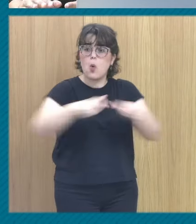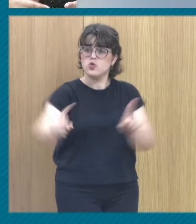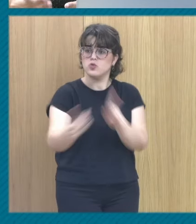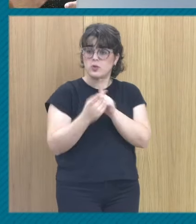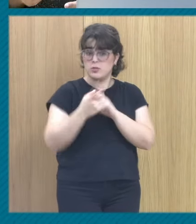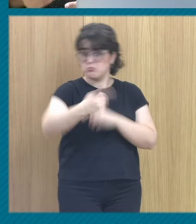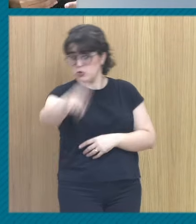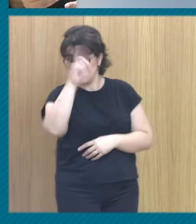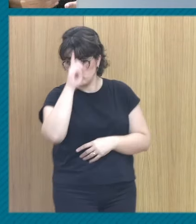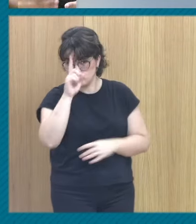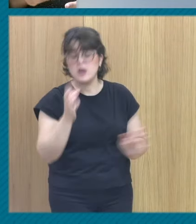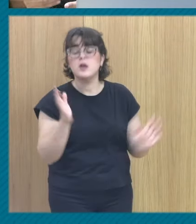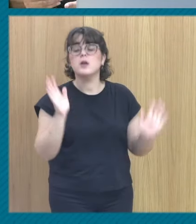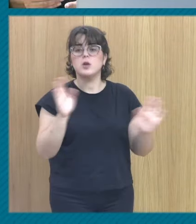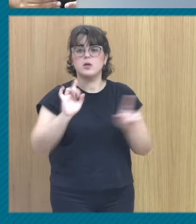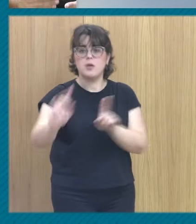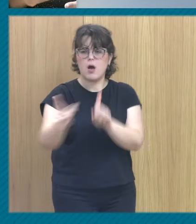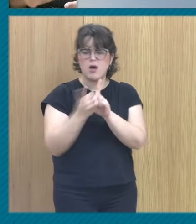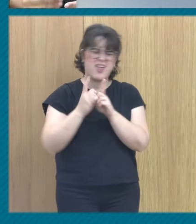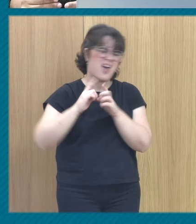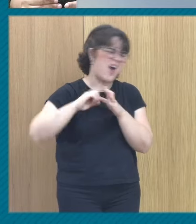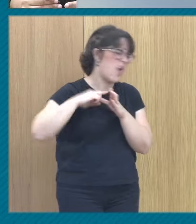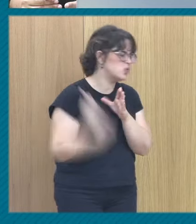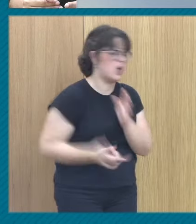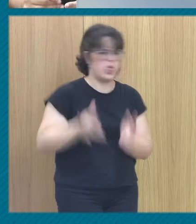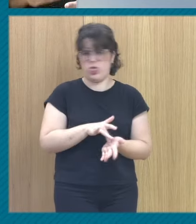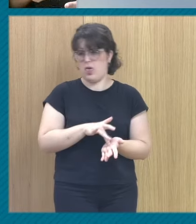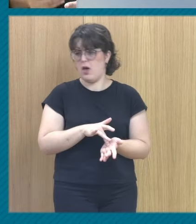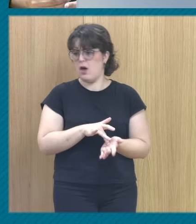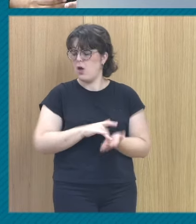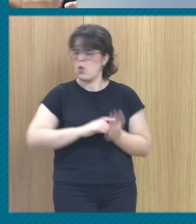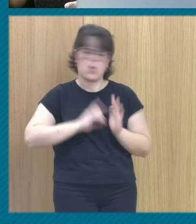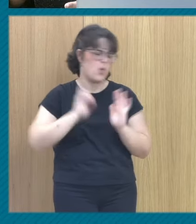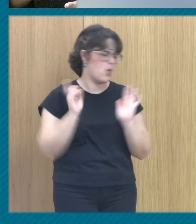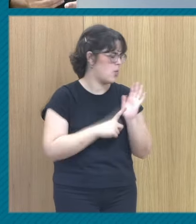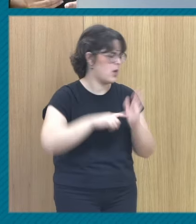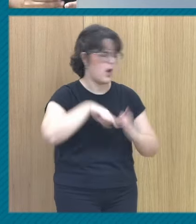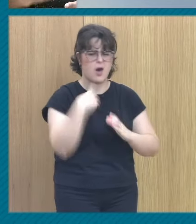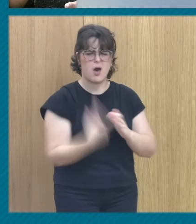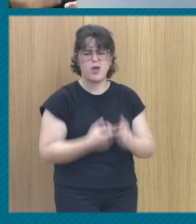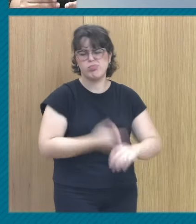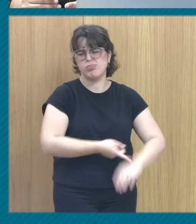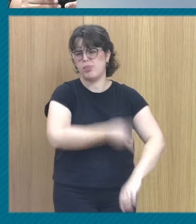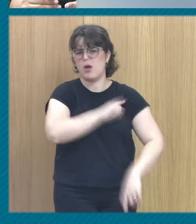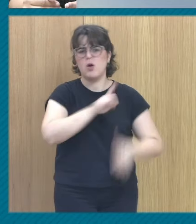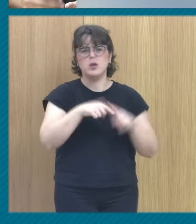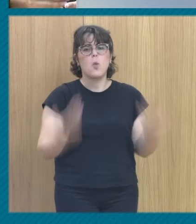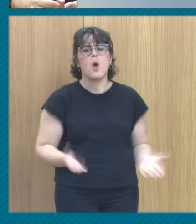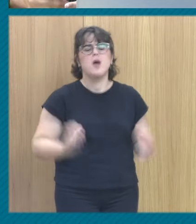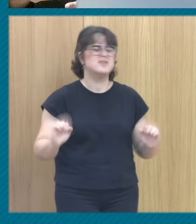las vuestras pero a mi consulta llega gente agotada absolutamente extenuada de sobrevivir